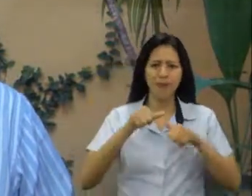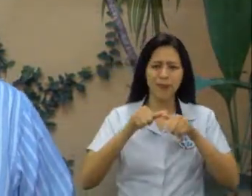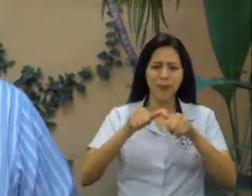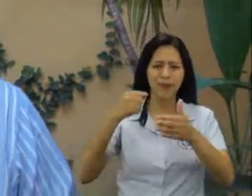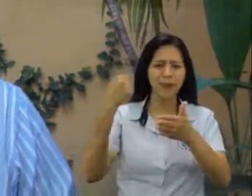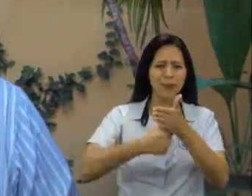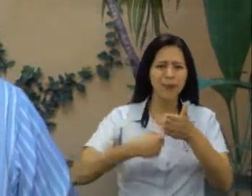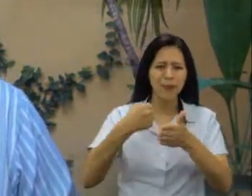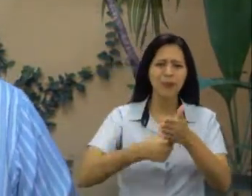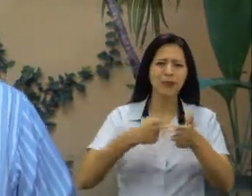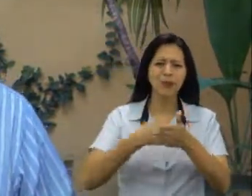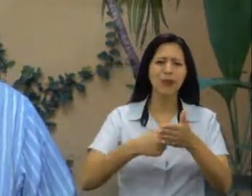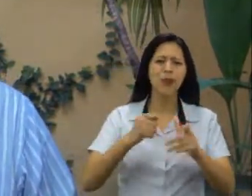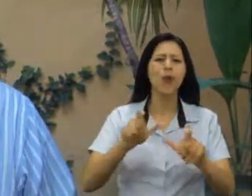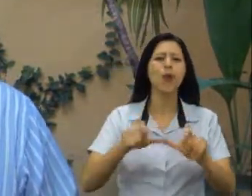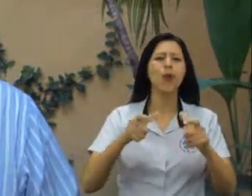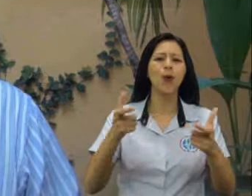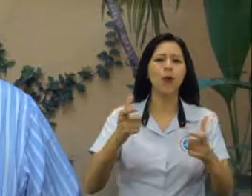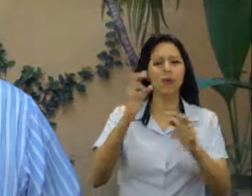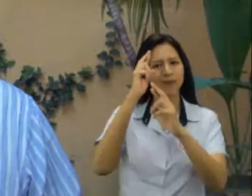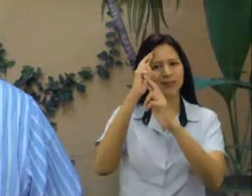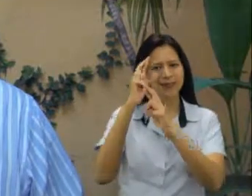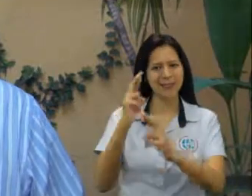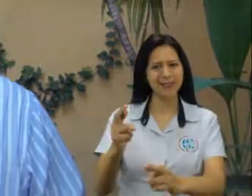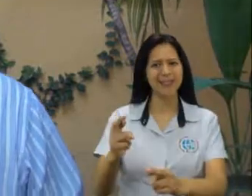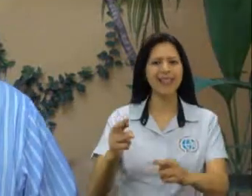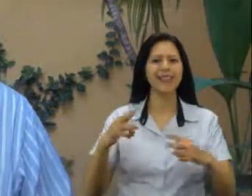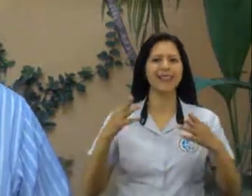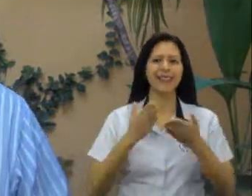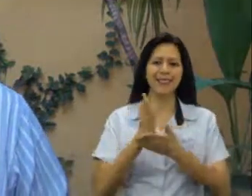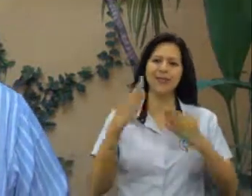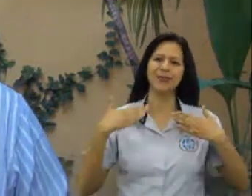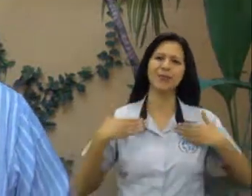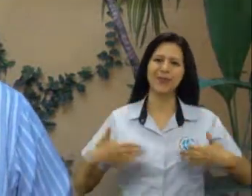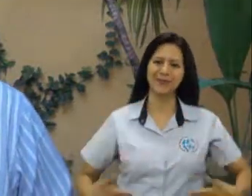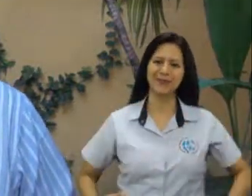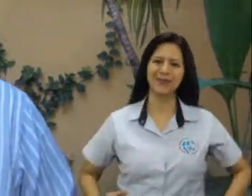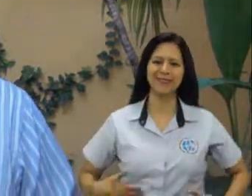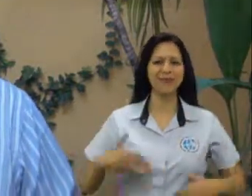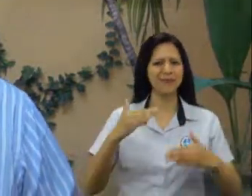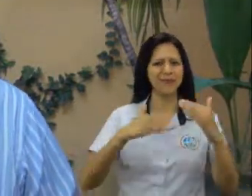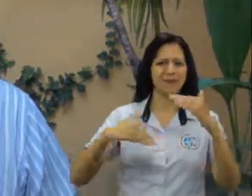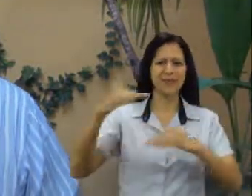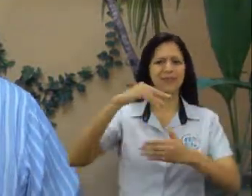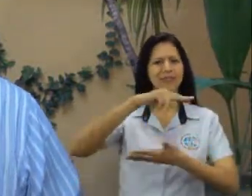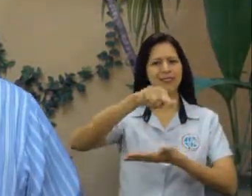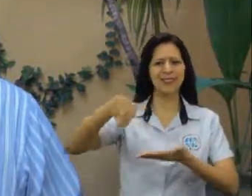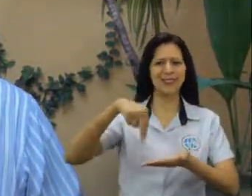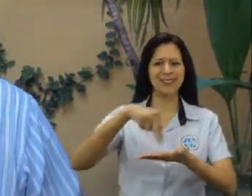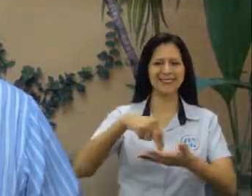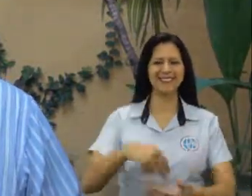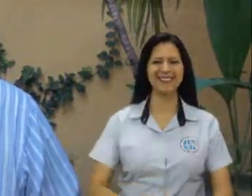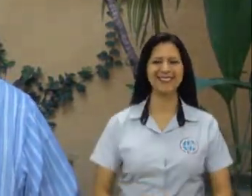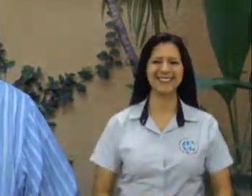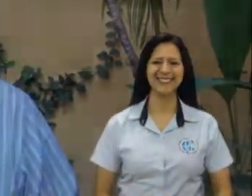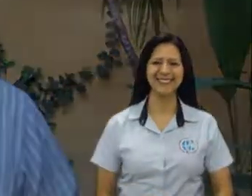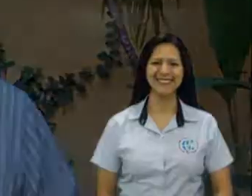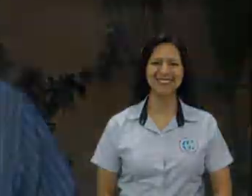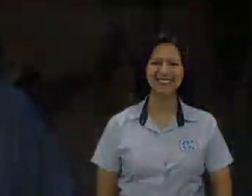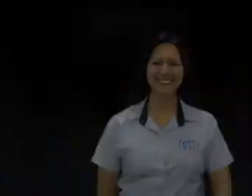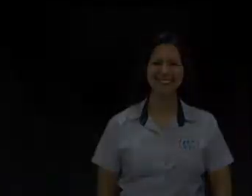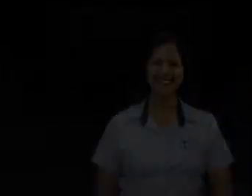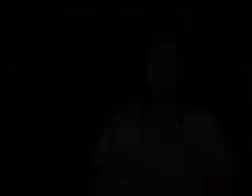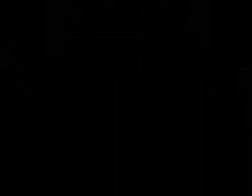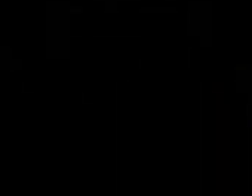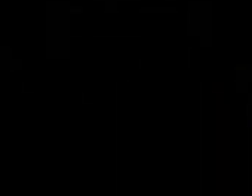al Estado de Guatemala mediante la protección, garantía y promoción para el respeto de los derechos humanos a nivel